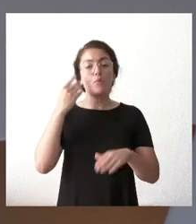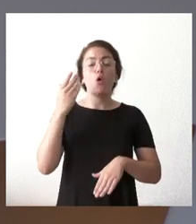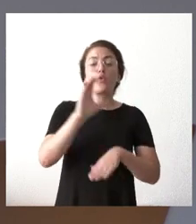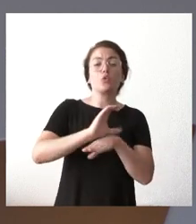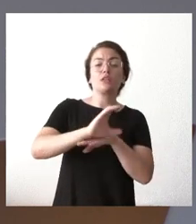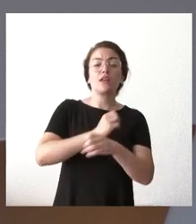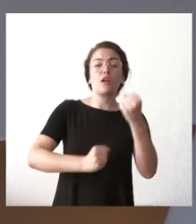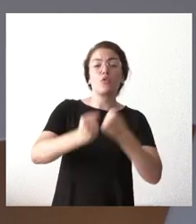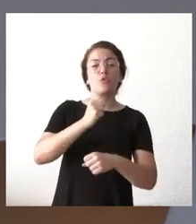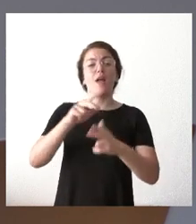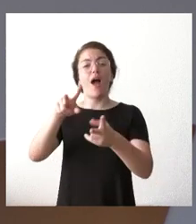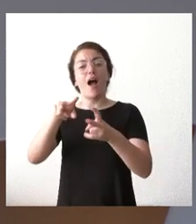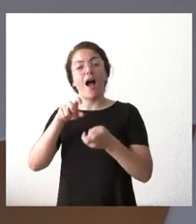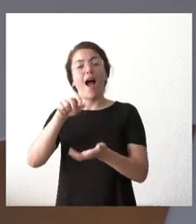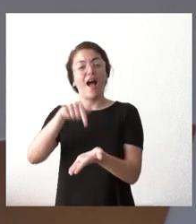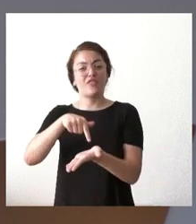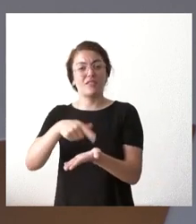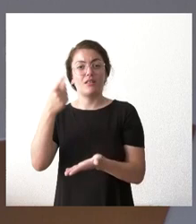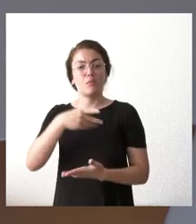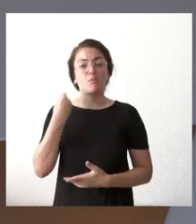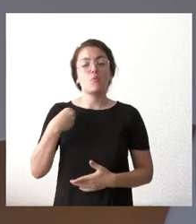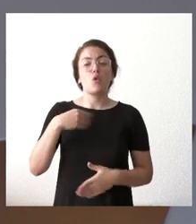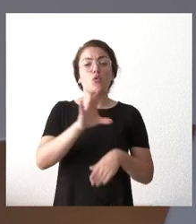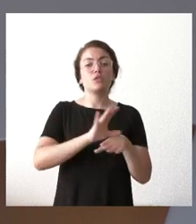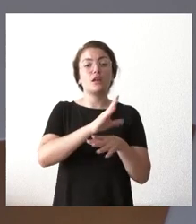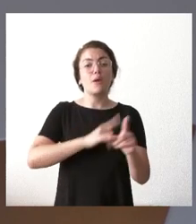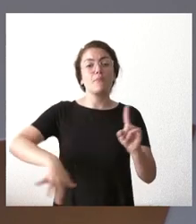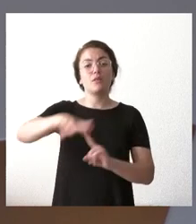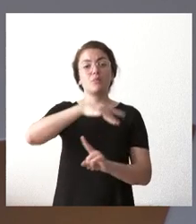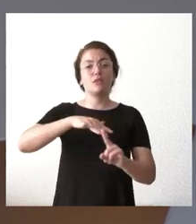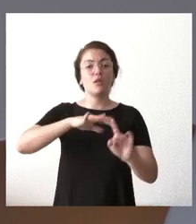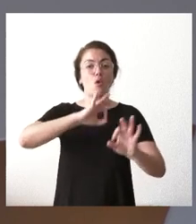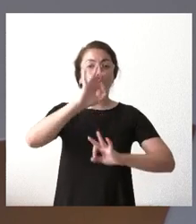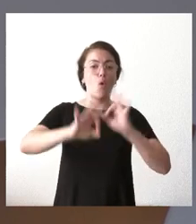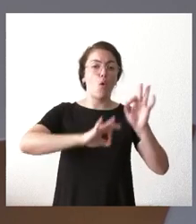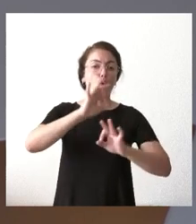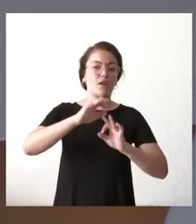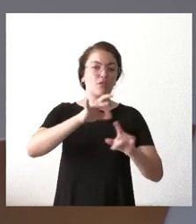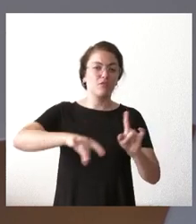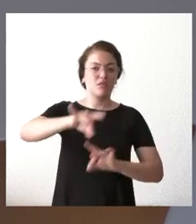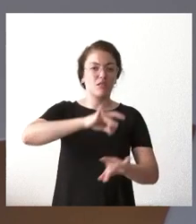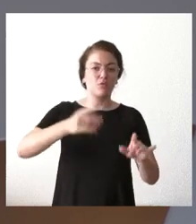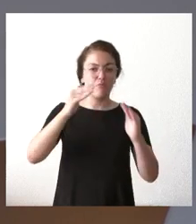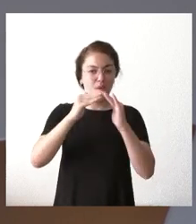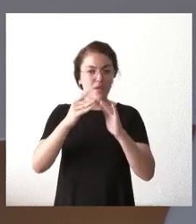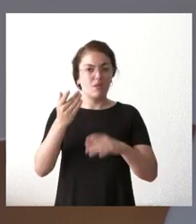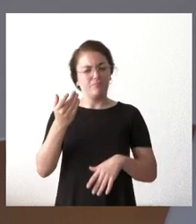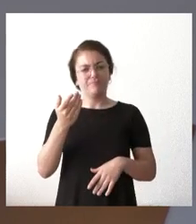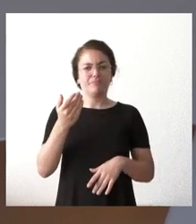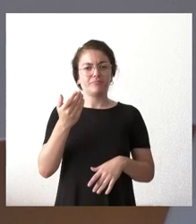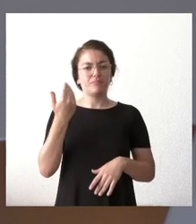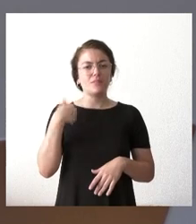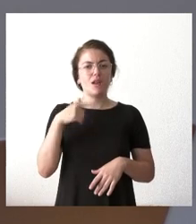la consejería de Medio Ambiente Viviendo y Ordenando Territorio y ahí establecimos una serie de criterios unos procedimientos